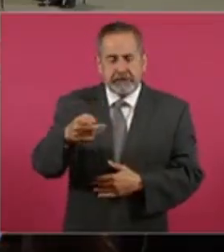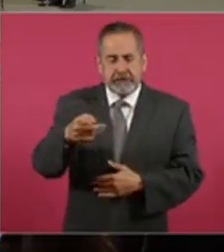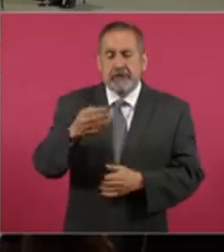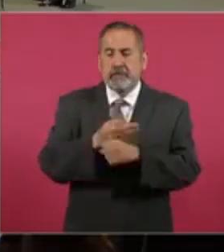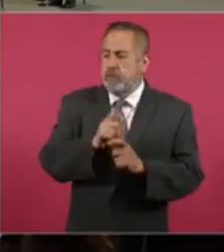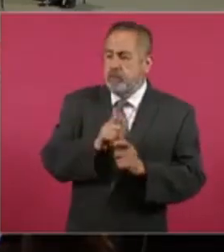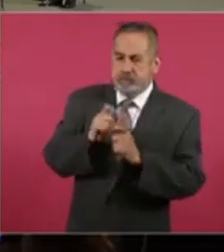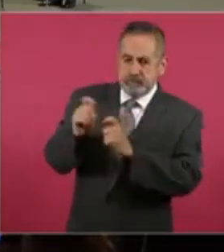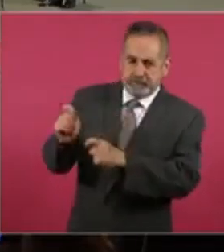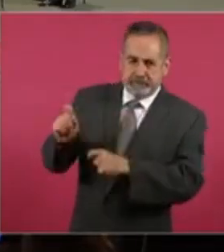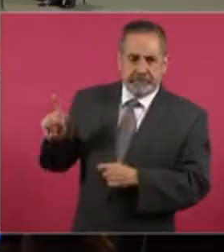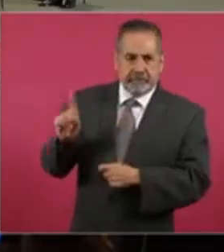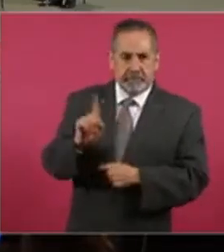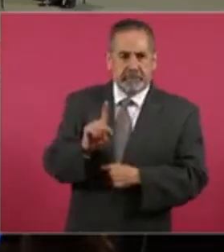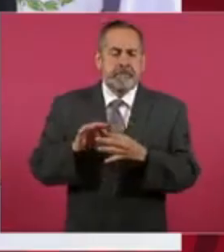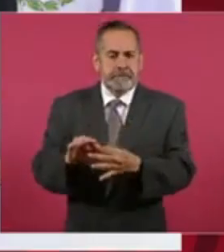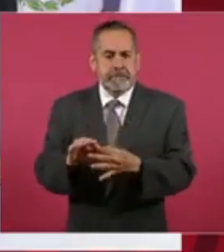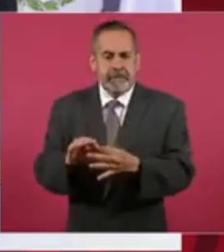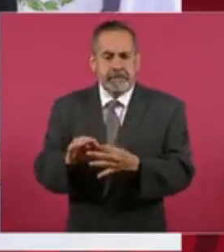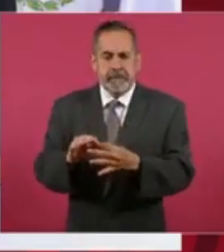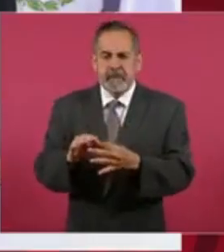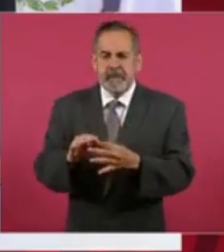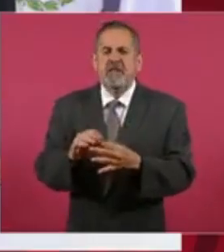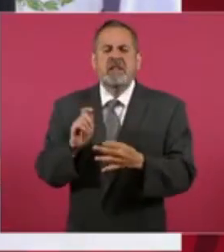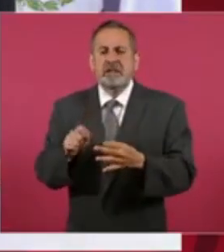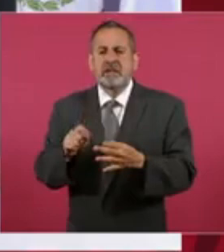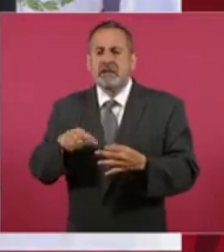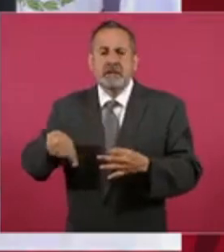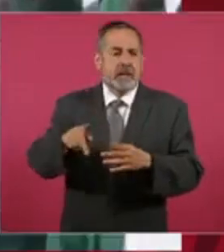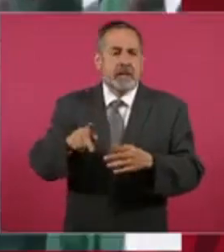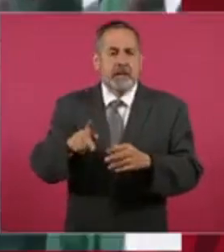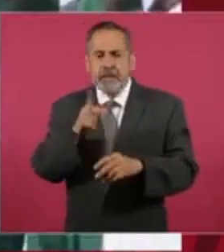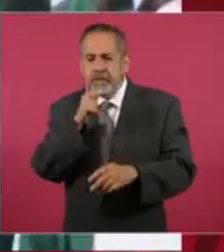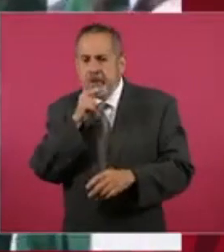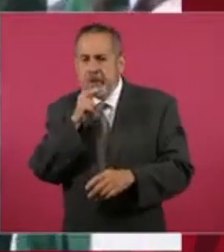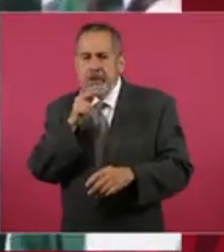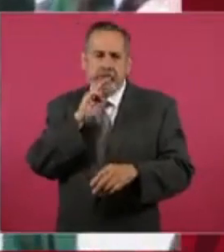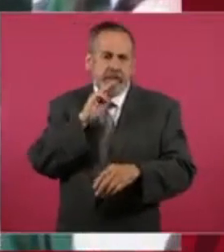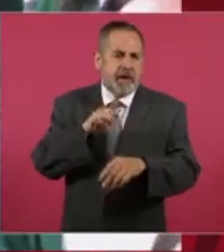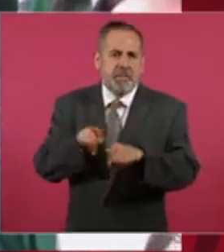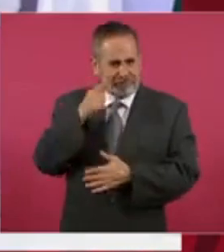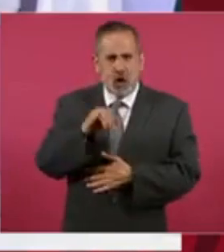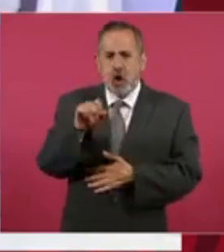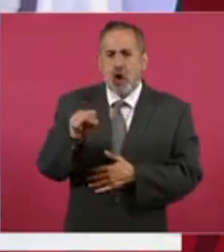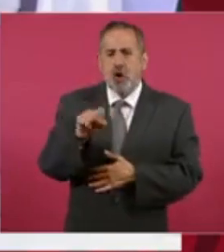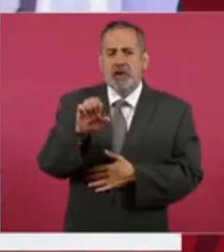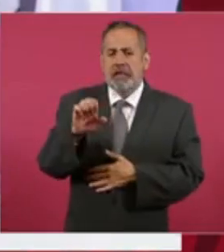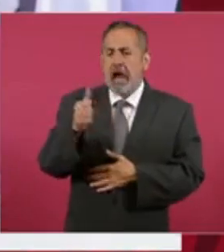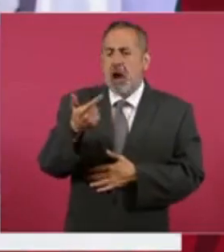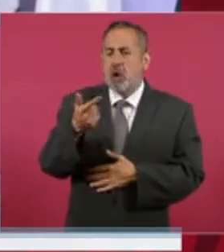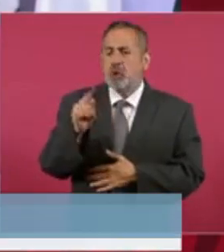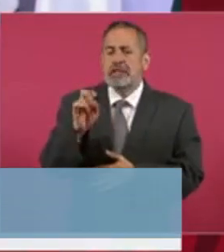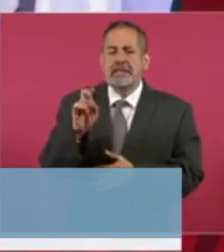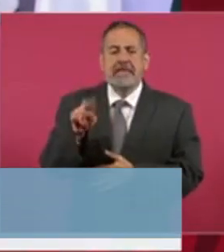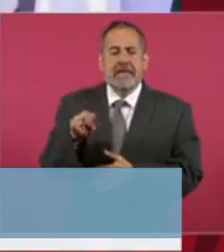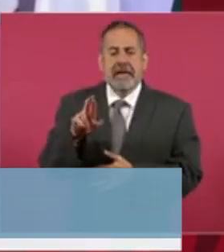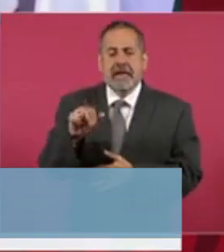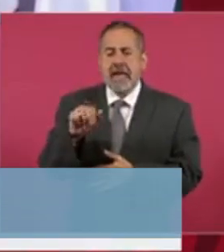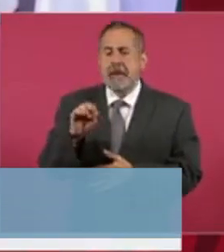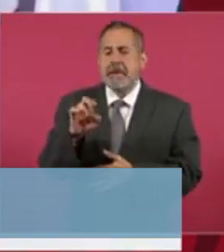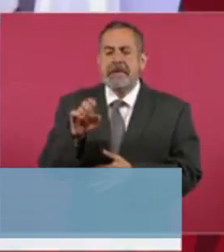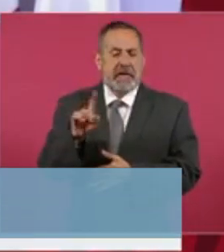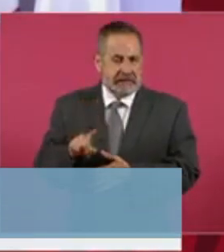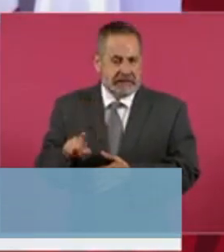dijo, consolidar los avances que ha tenido el país y profundizar los procesos de paz, bienestar y justicia. Y nos sumamos con mucho